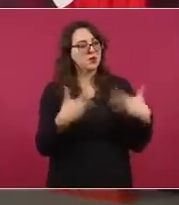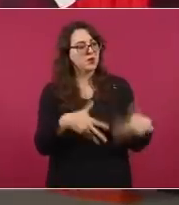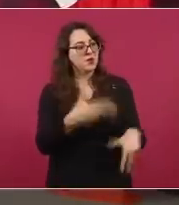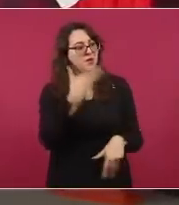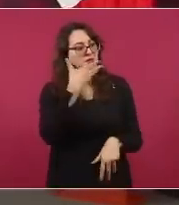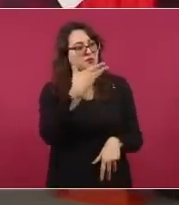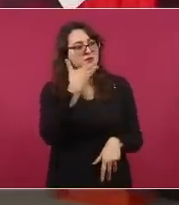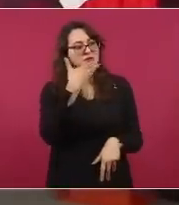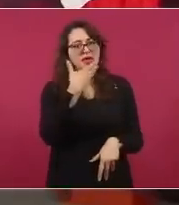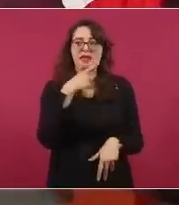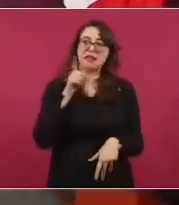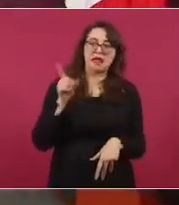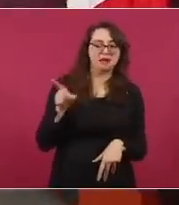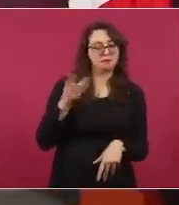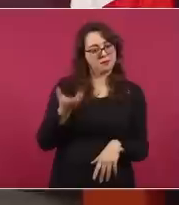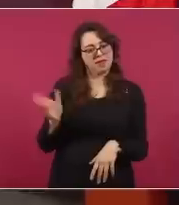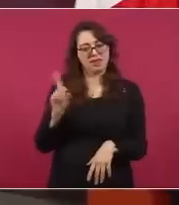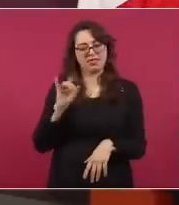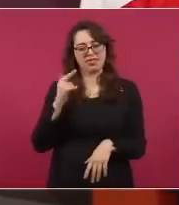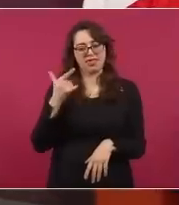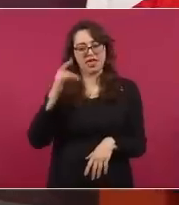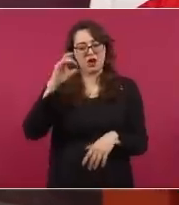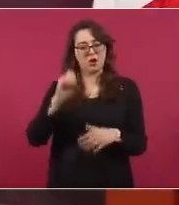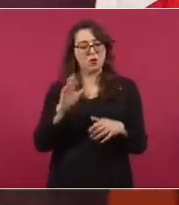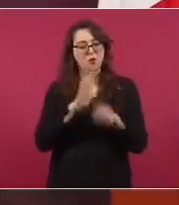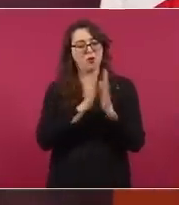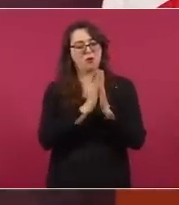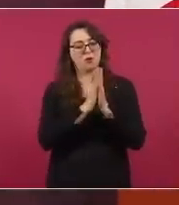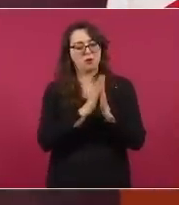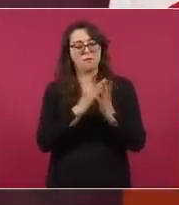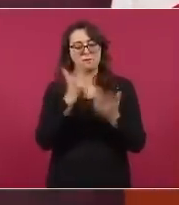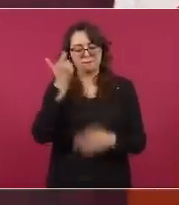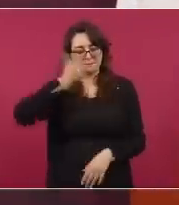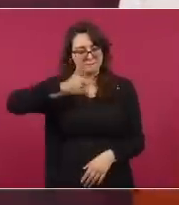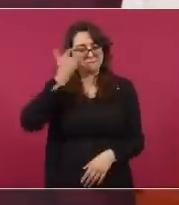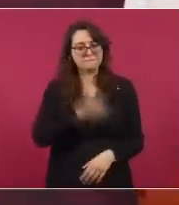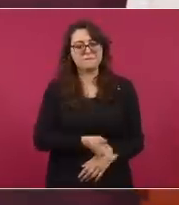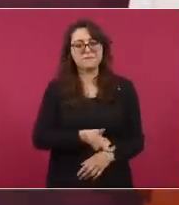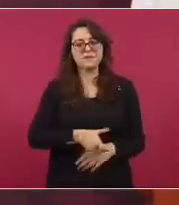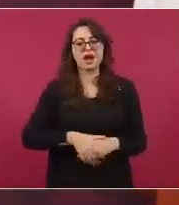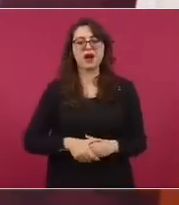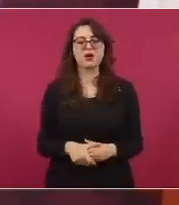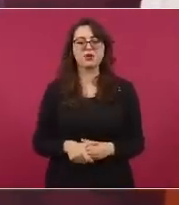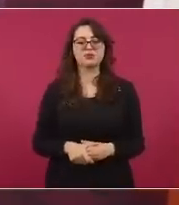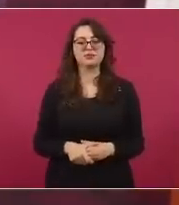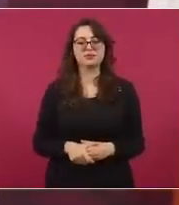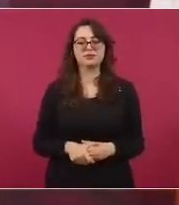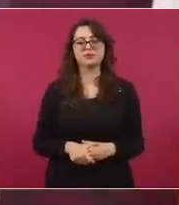y no me cumplieron.